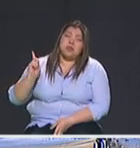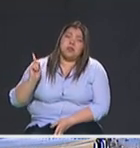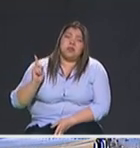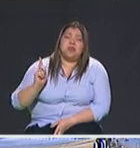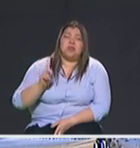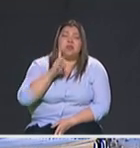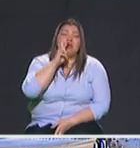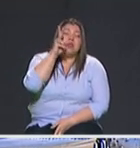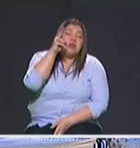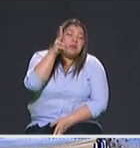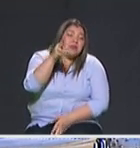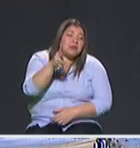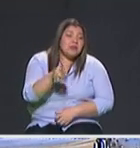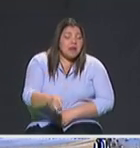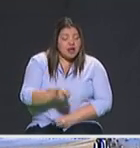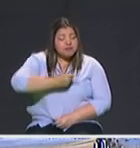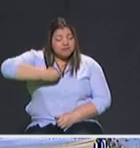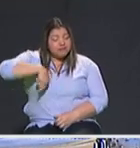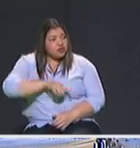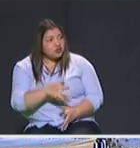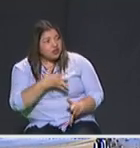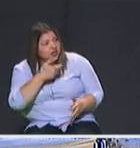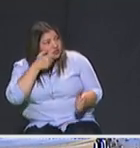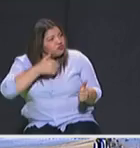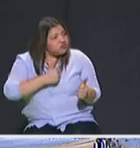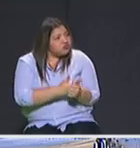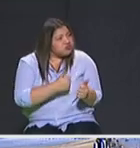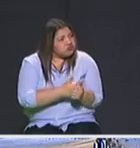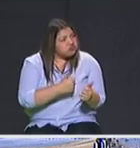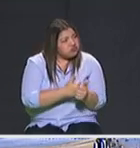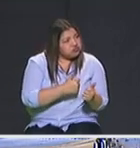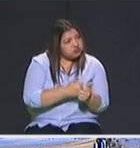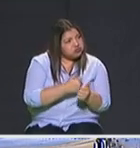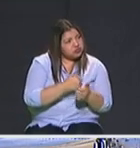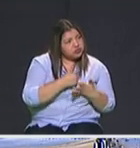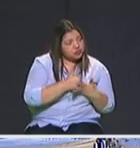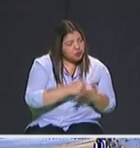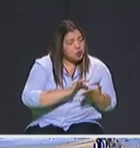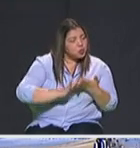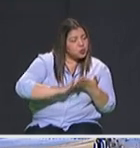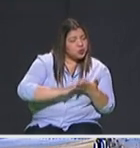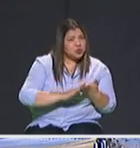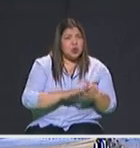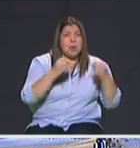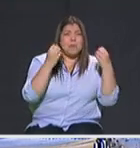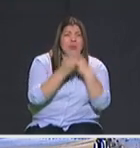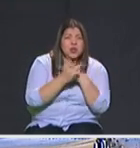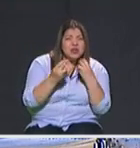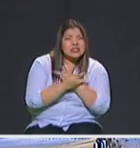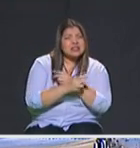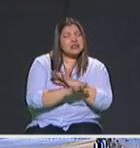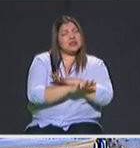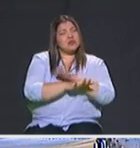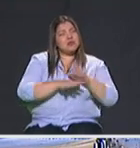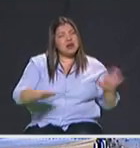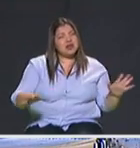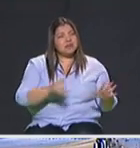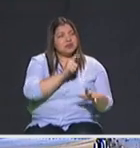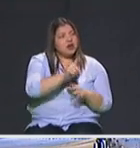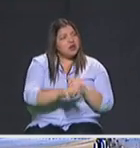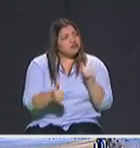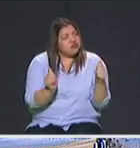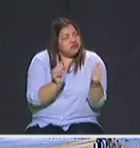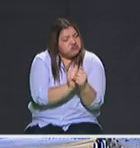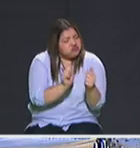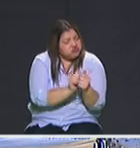vamos a tener una ruta de acompañamiento porque el hogar tiene que tener cero tolerancia a las violencias y a los abusos. Una ruta de acompañamiento